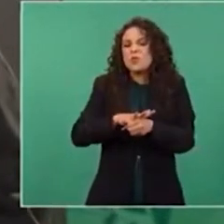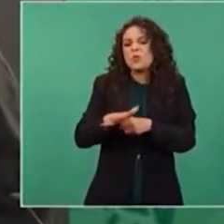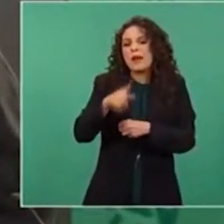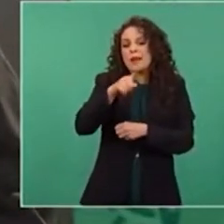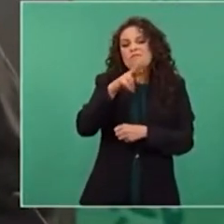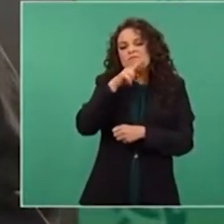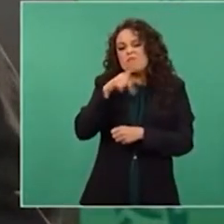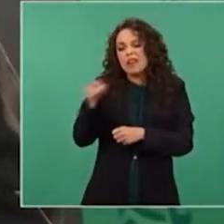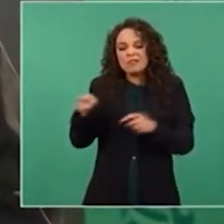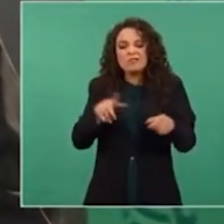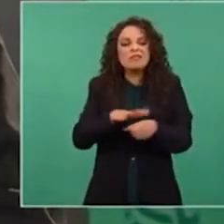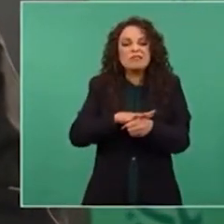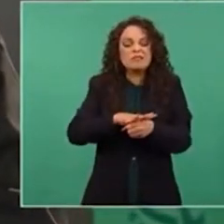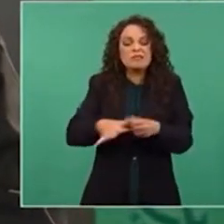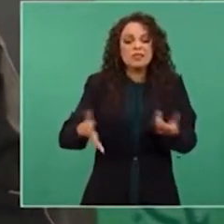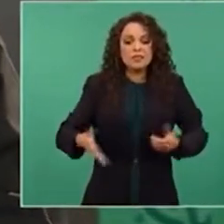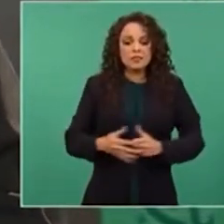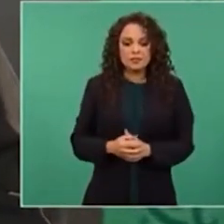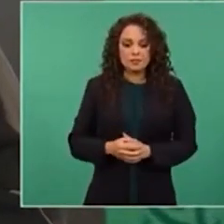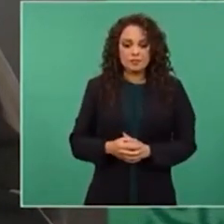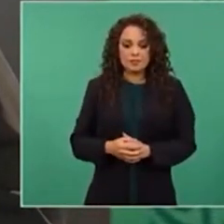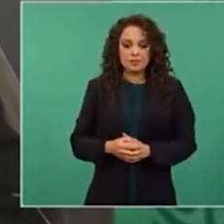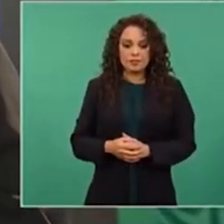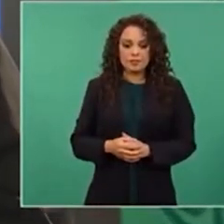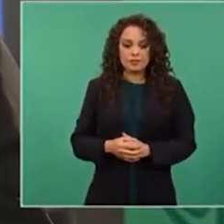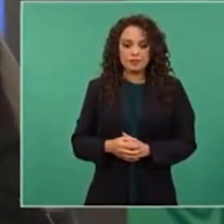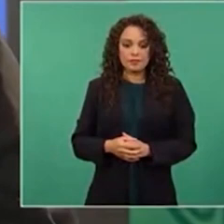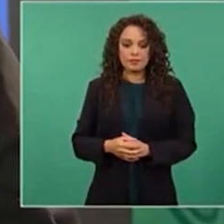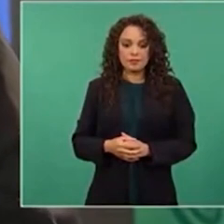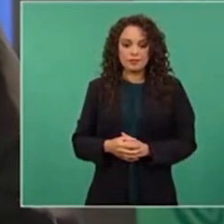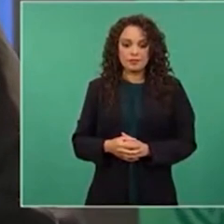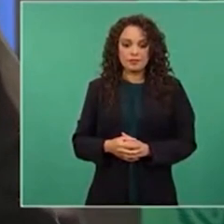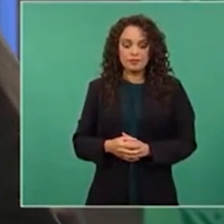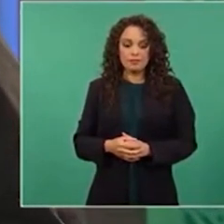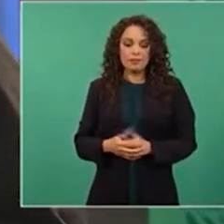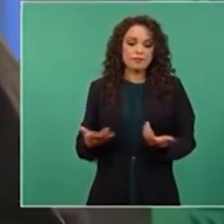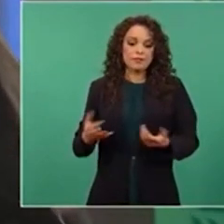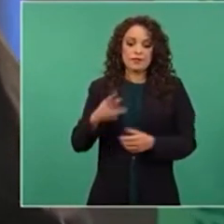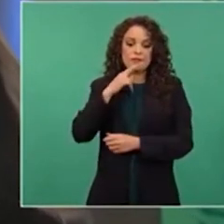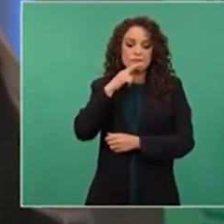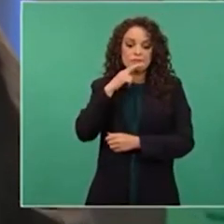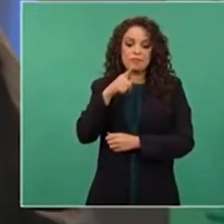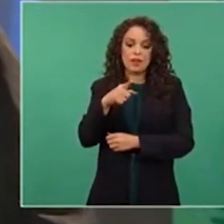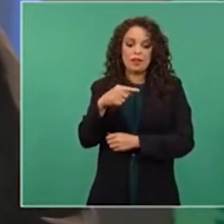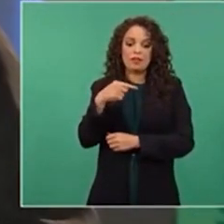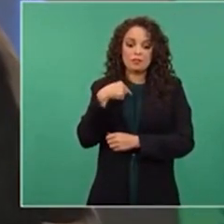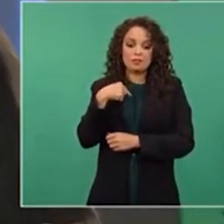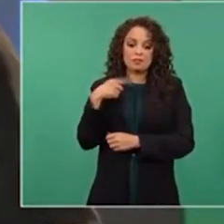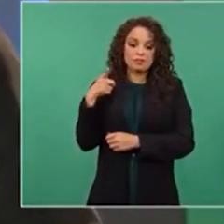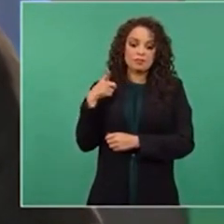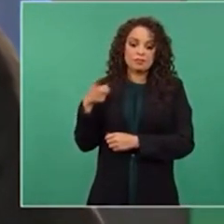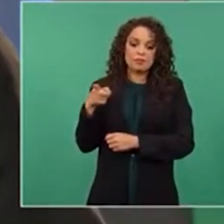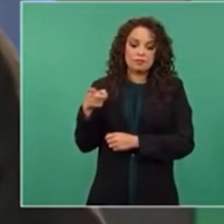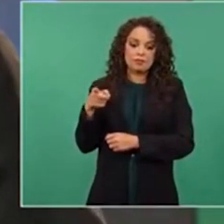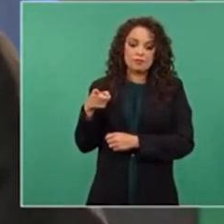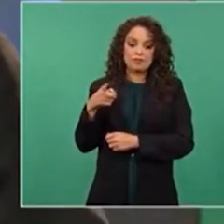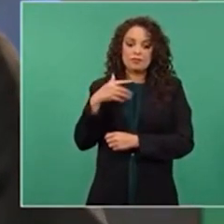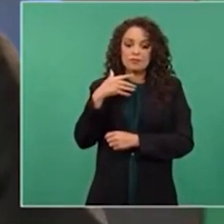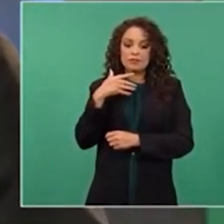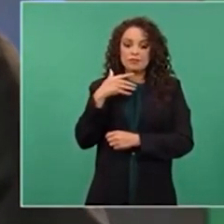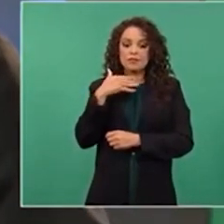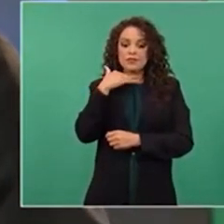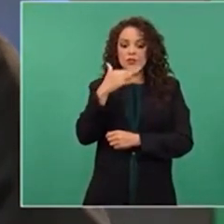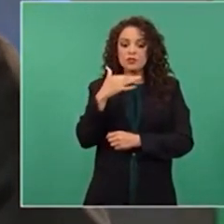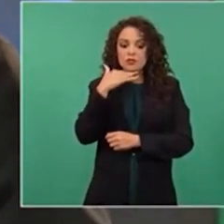y me exigen que me defina, me quedo con los corruptos